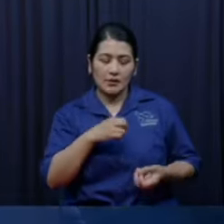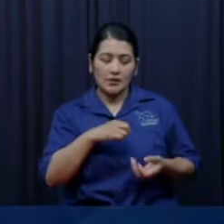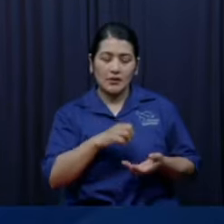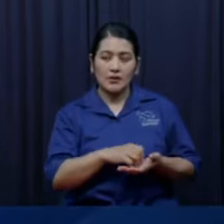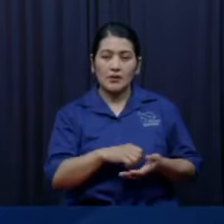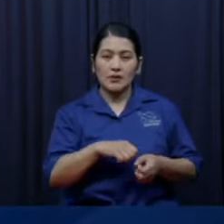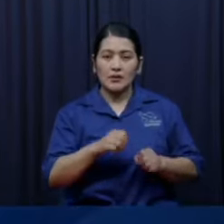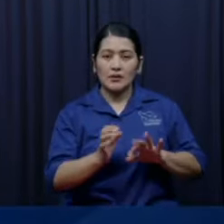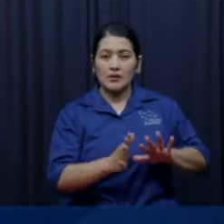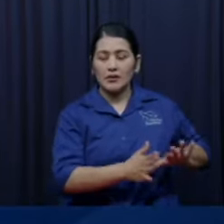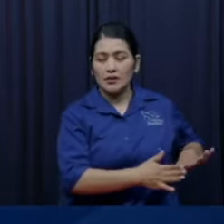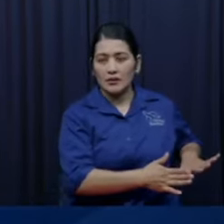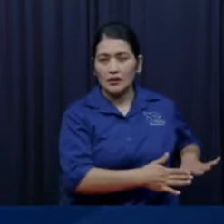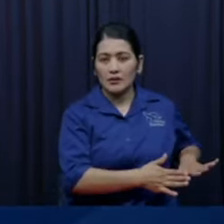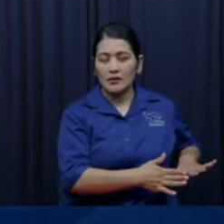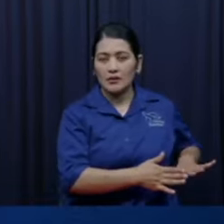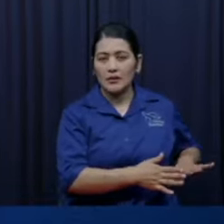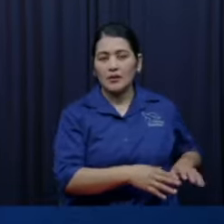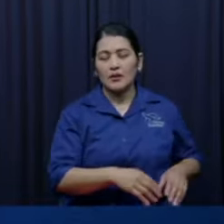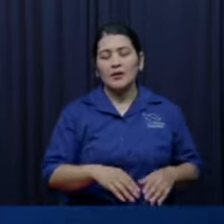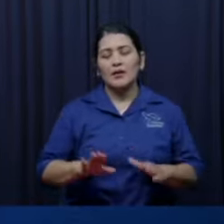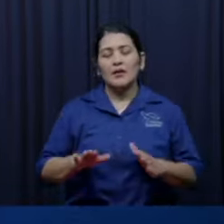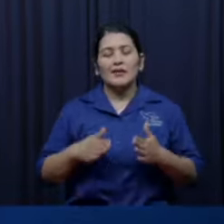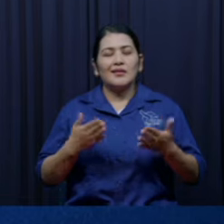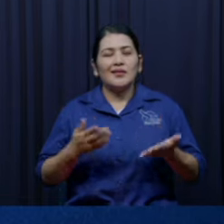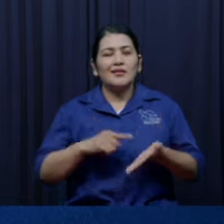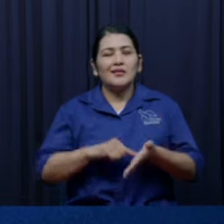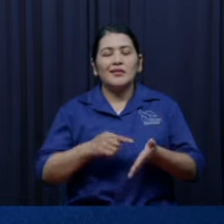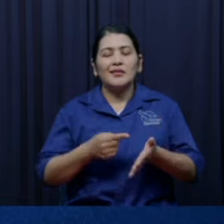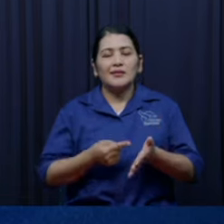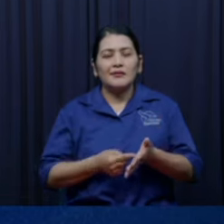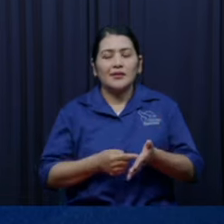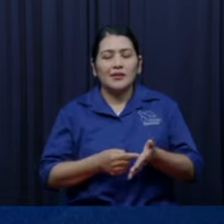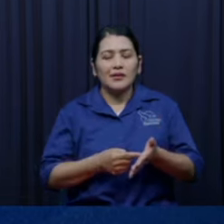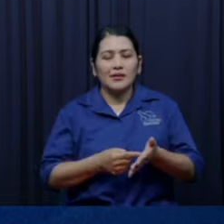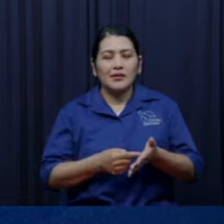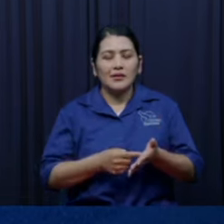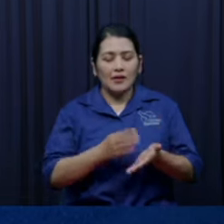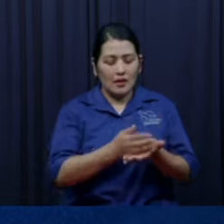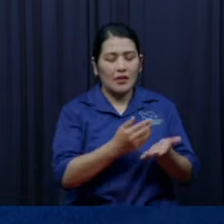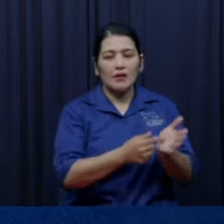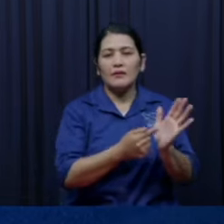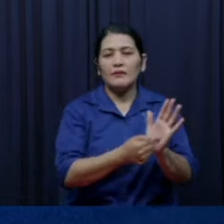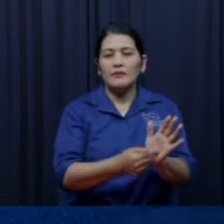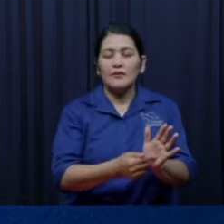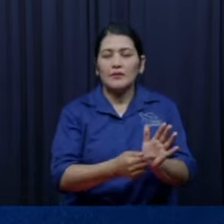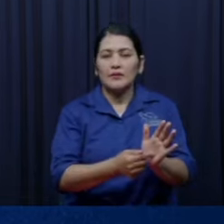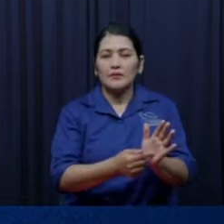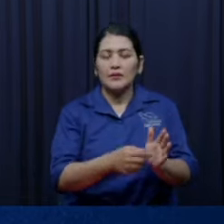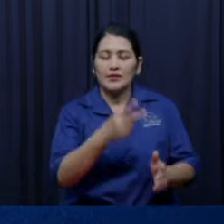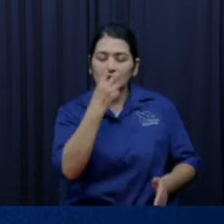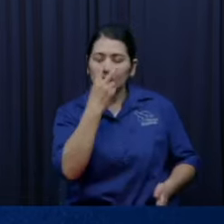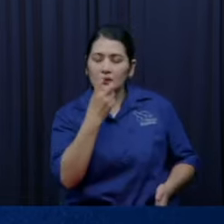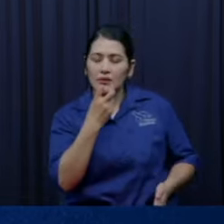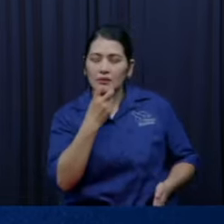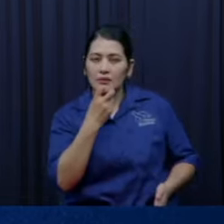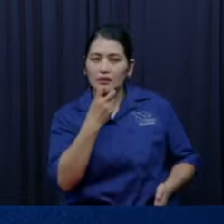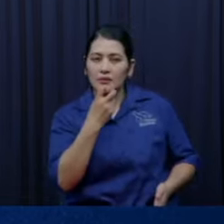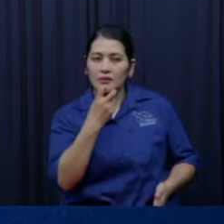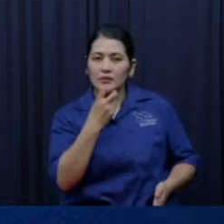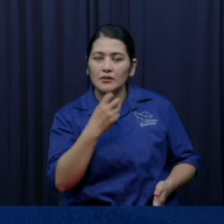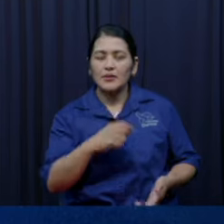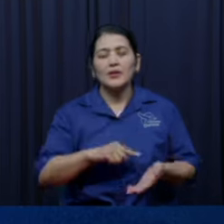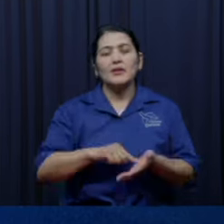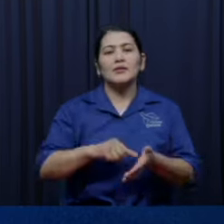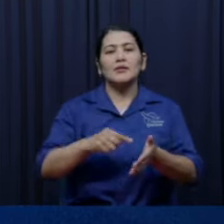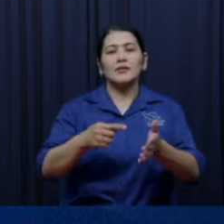ya dijimos ciegos los que adoran ídolos es decir los idólatras son ciegos y ese es un tema que hemos hasta revistas hemos hecho de la